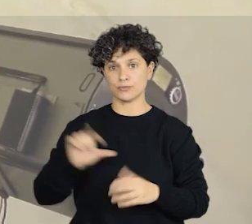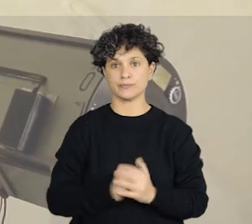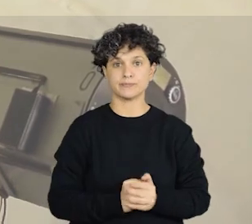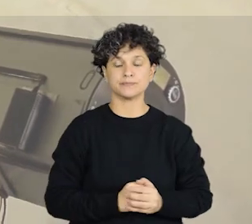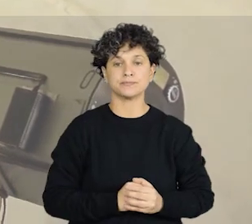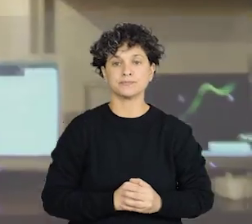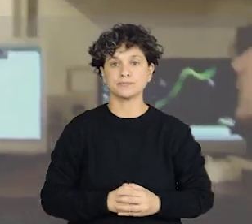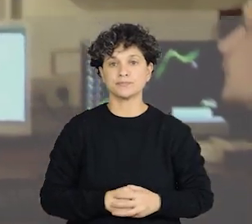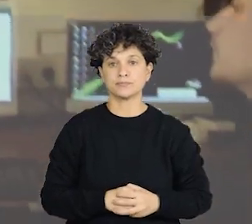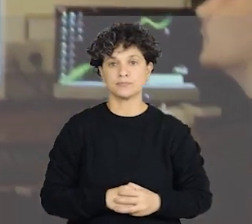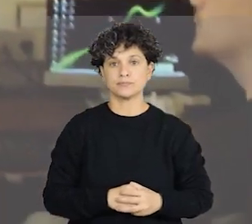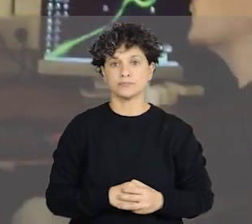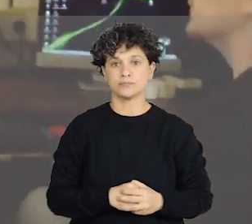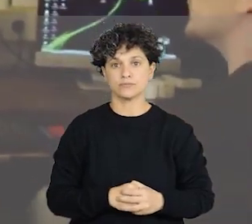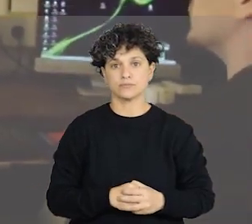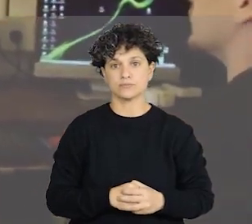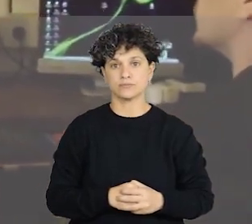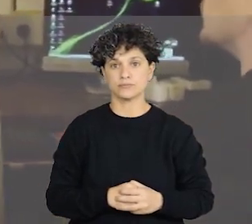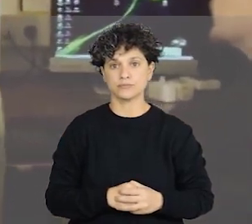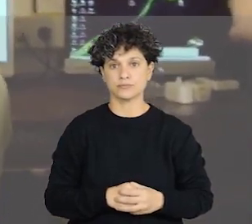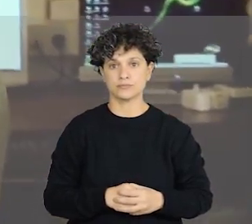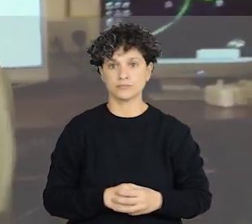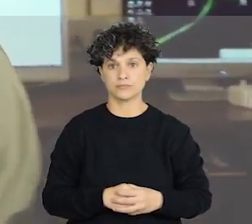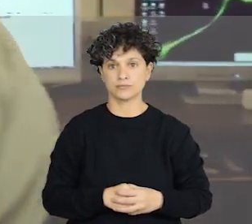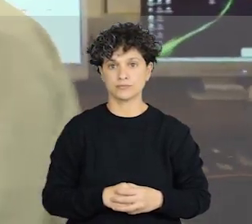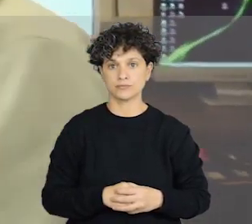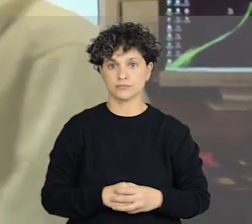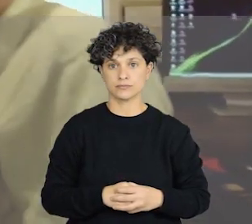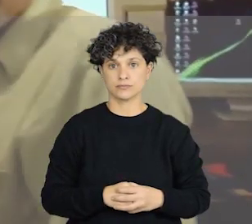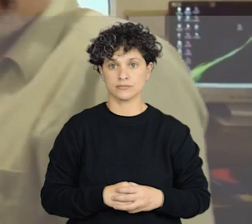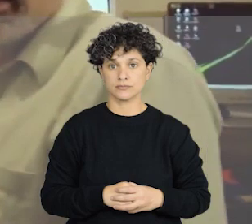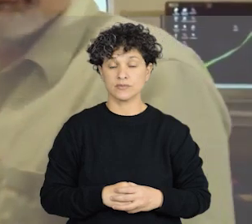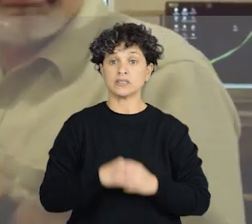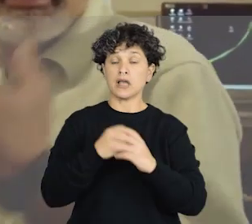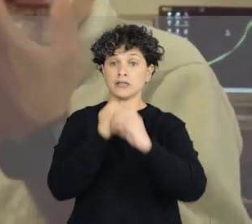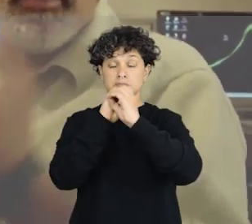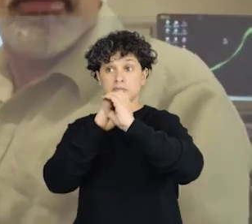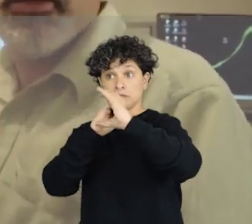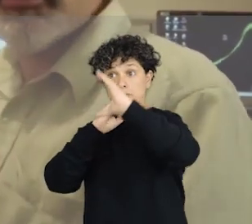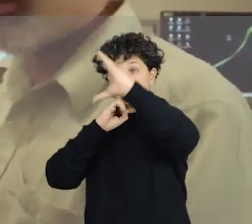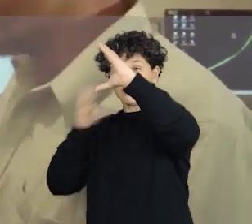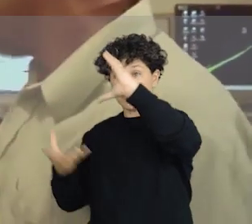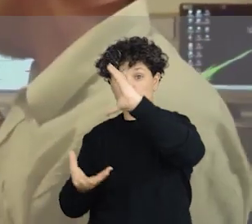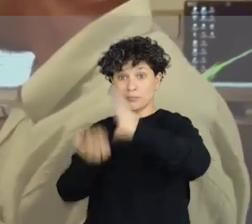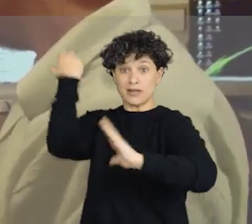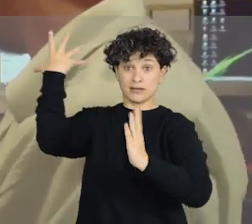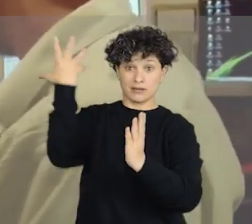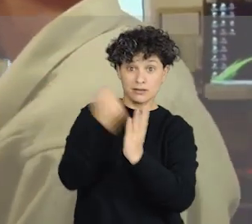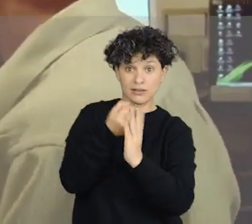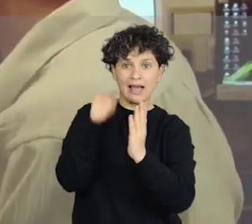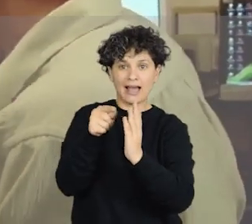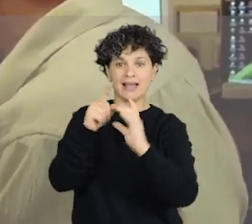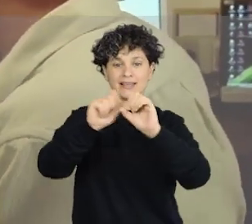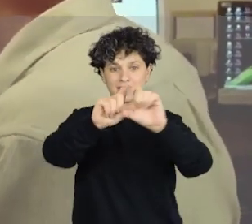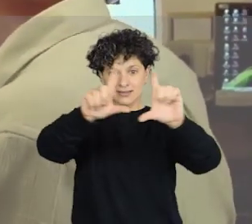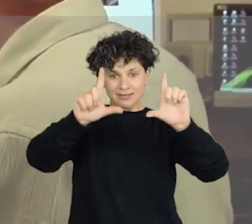Así mandamos nuestro telescopio y luego pasamos a controlar la cámara digital, que es la que nos permite obtener las imágenes.